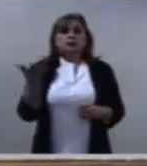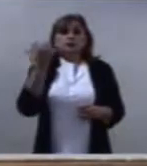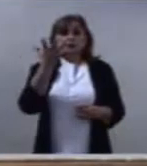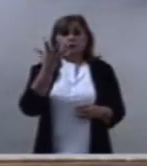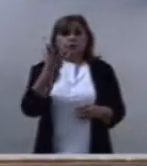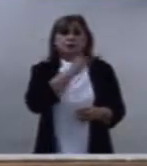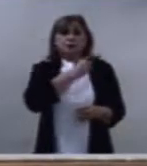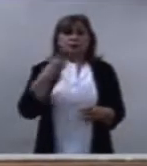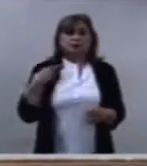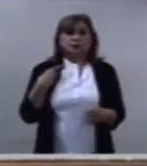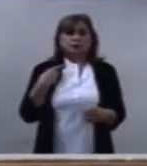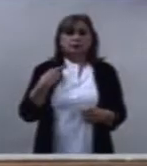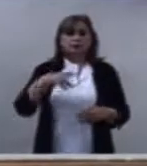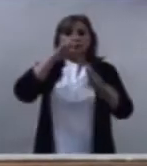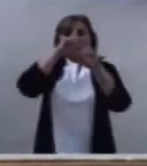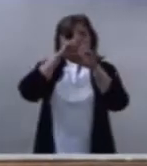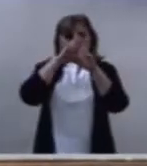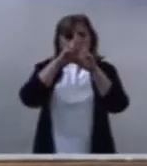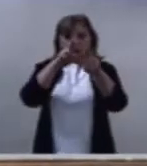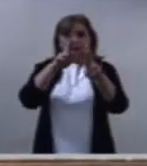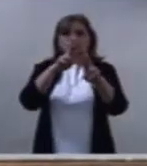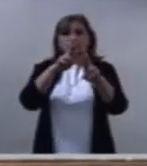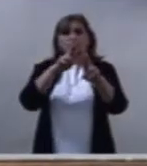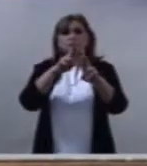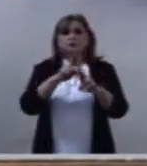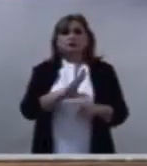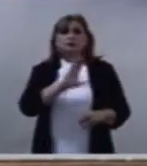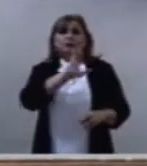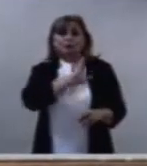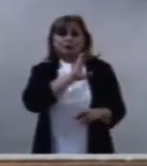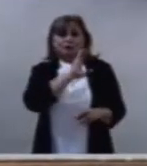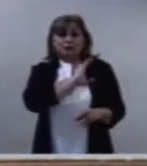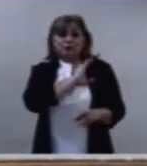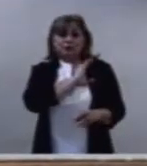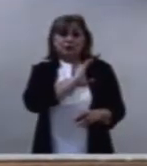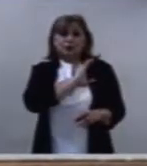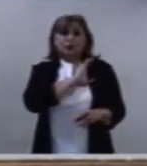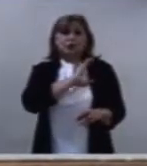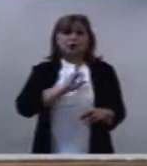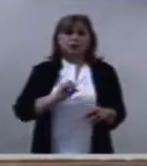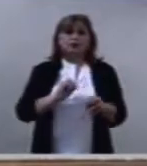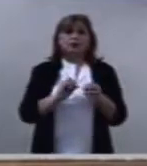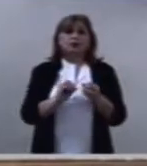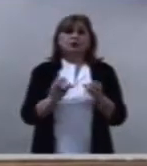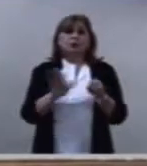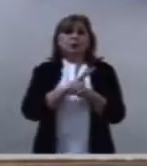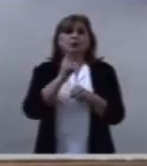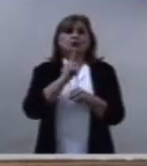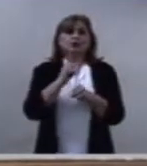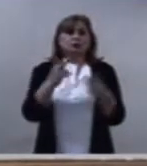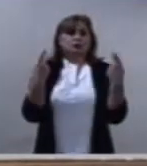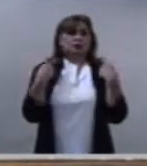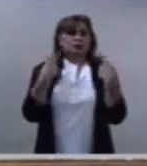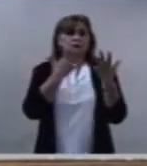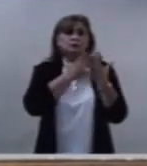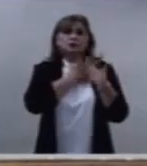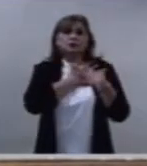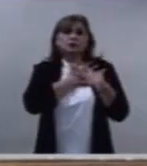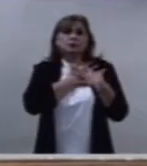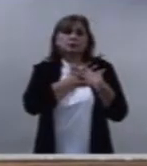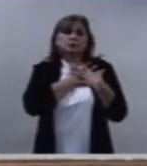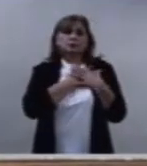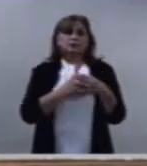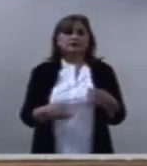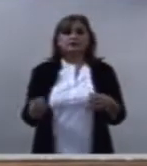hacerlo con caridad porque el que ama no le causa